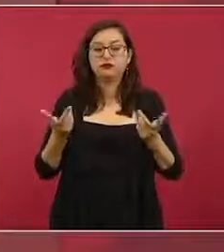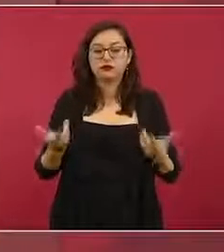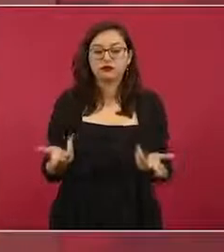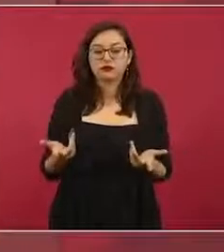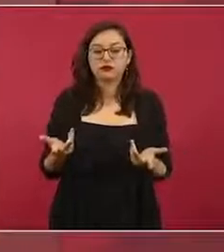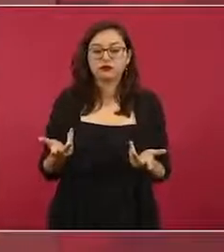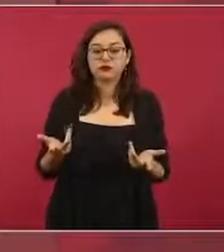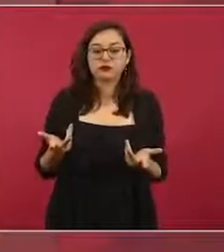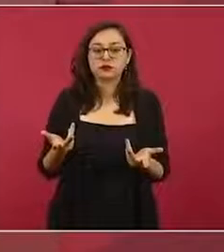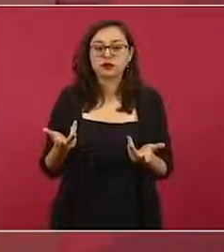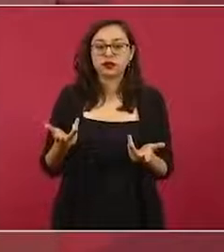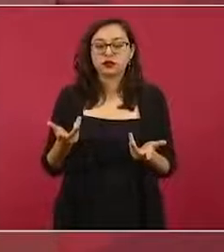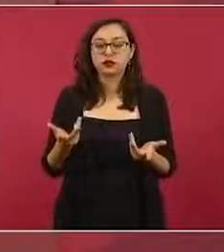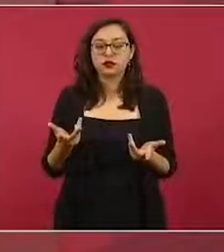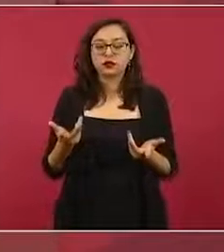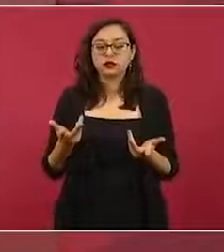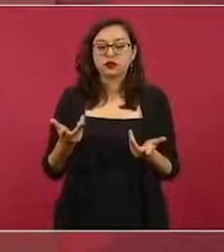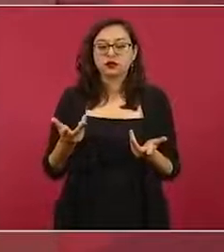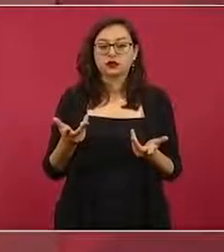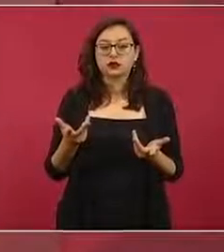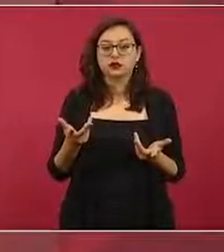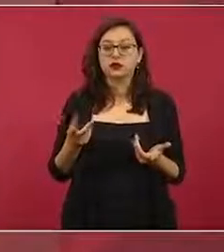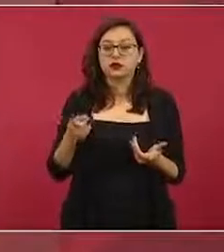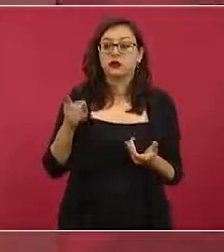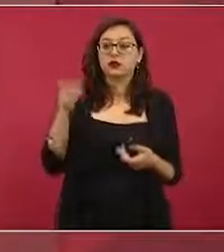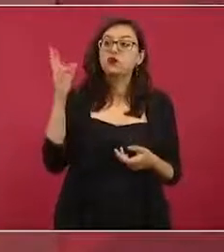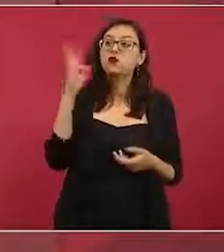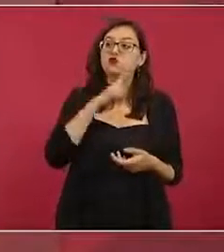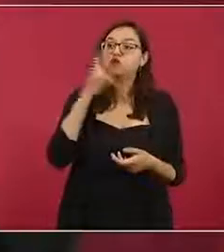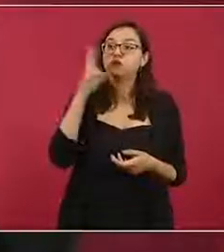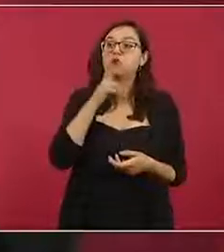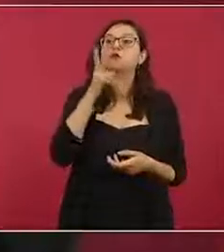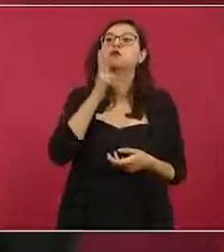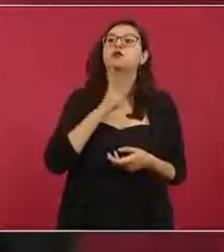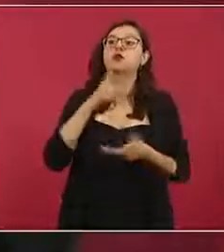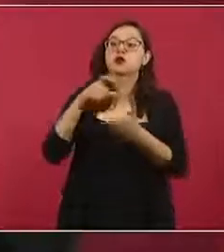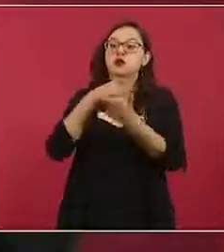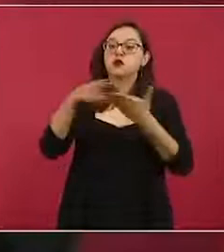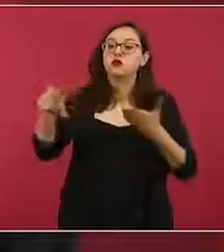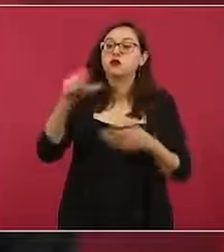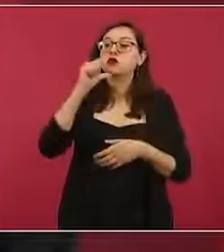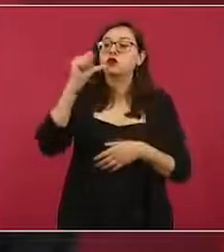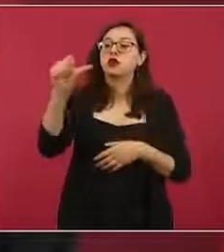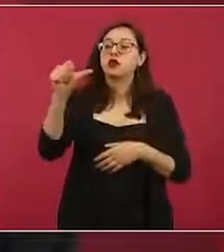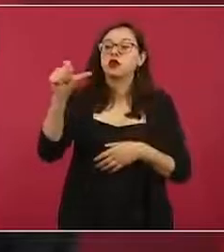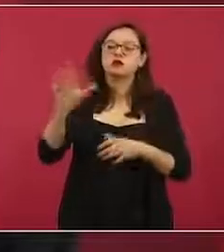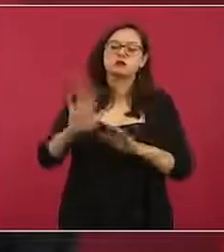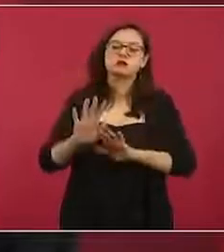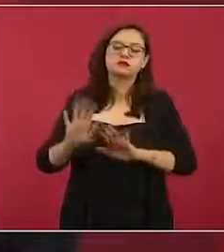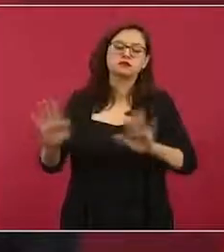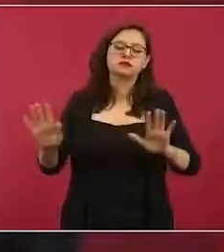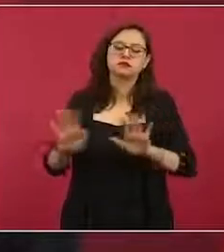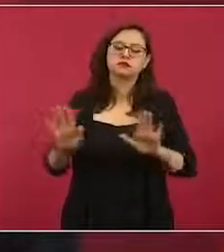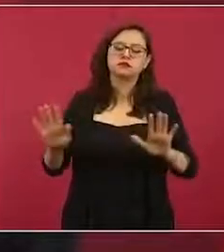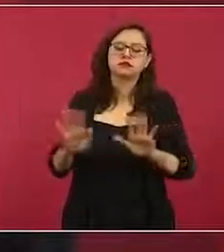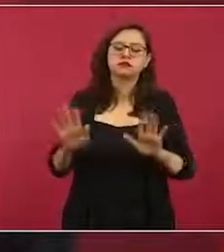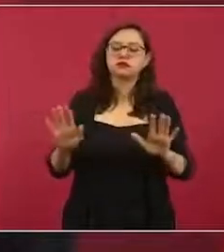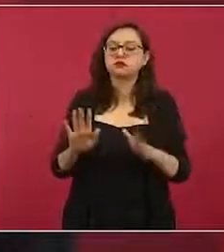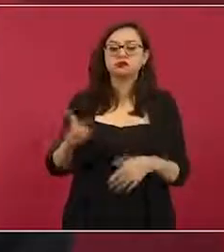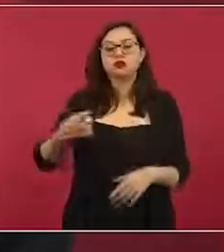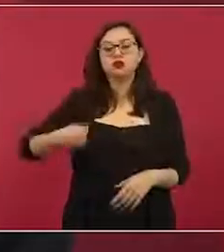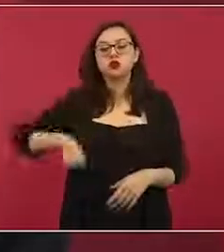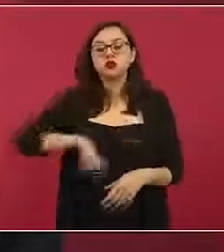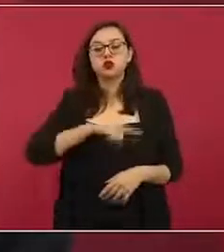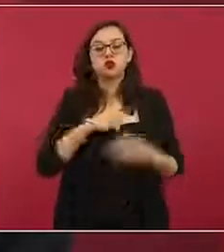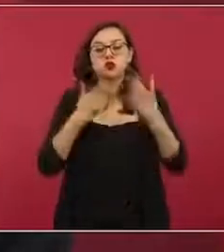no se compre petróleo a Rusia, nosotros no tenemos problema.